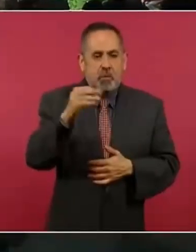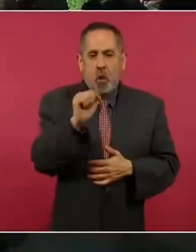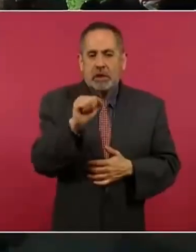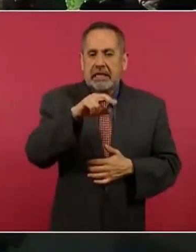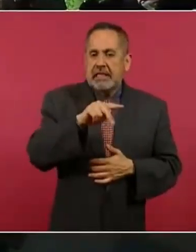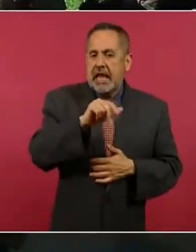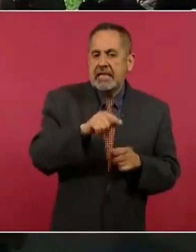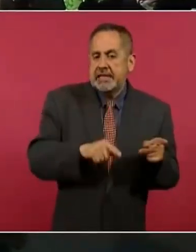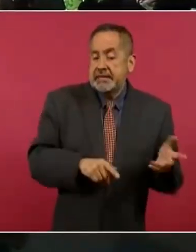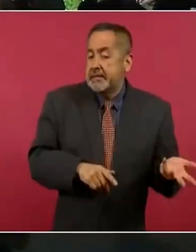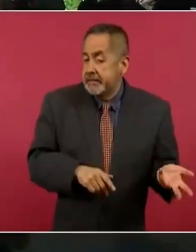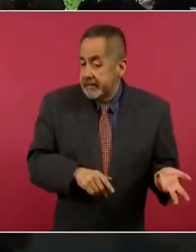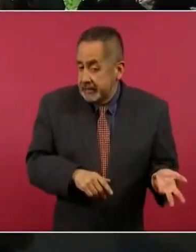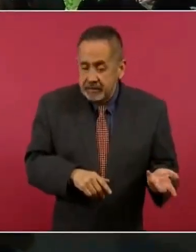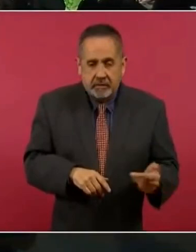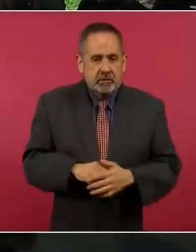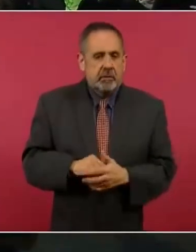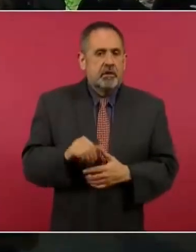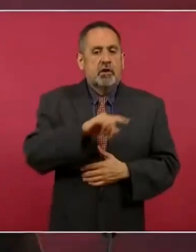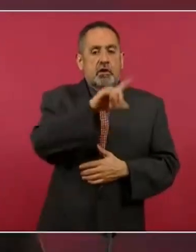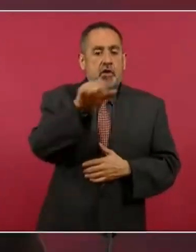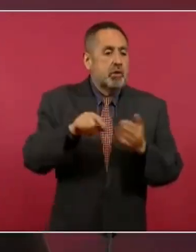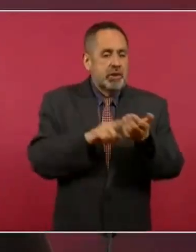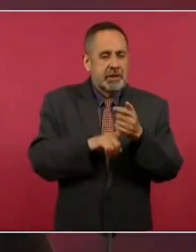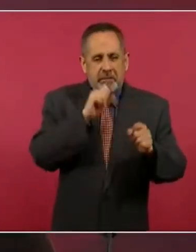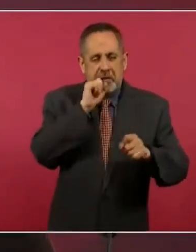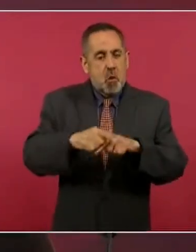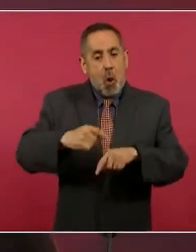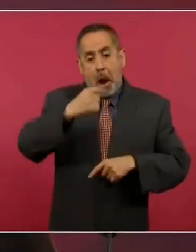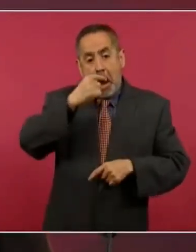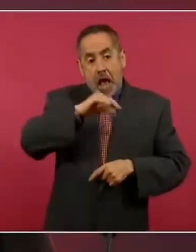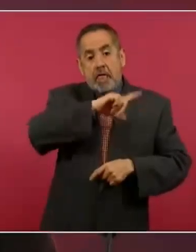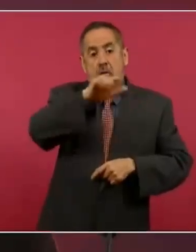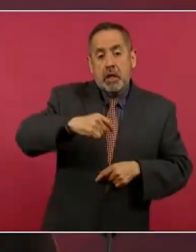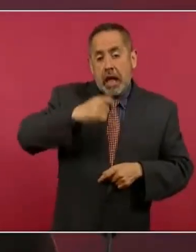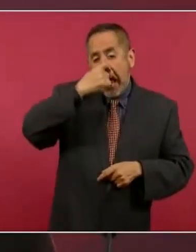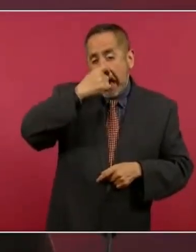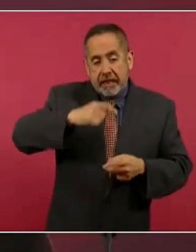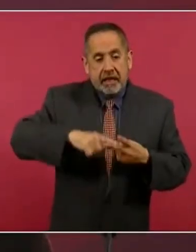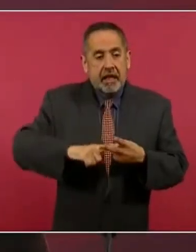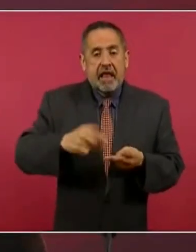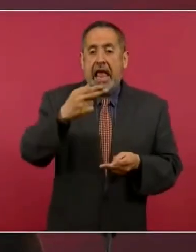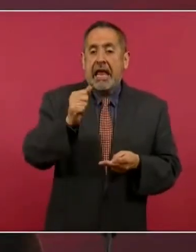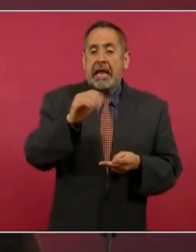posteriormente es lo de Hitler y de Goebbels